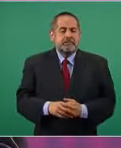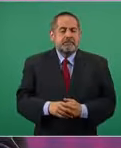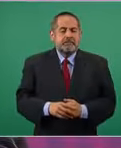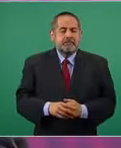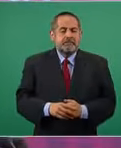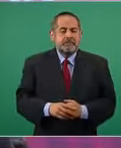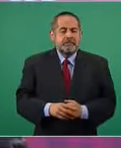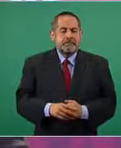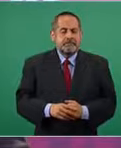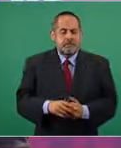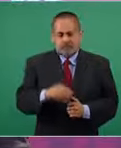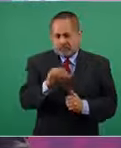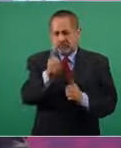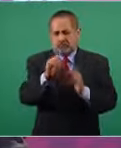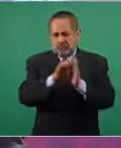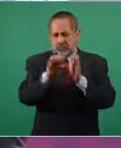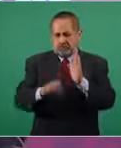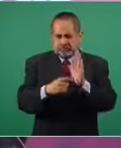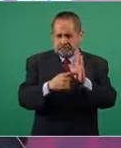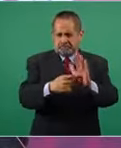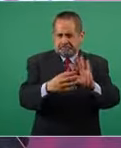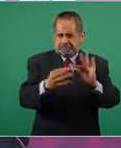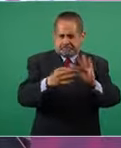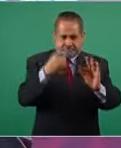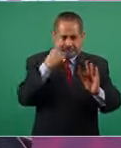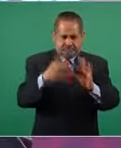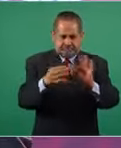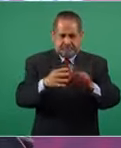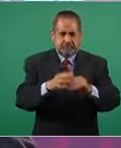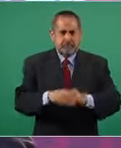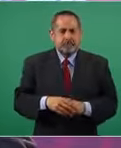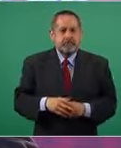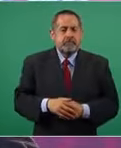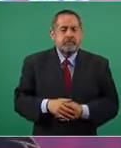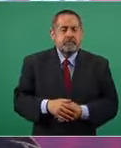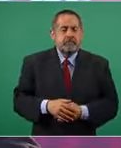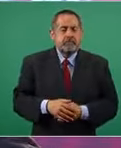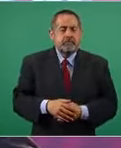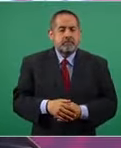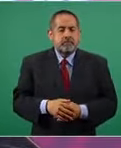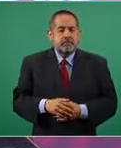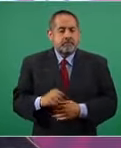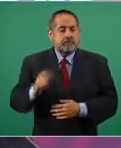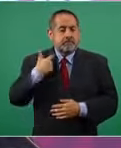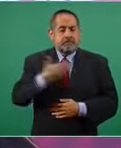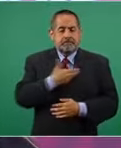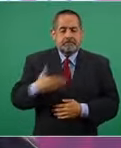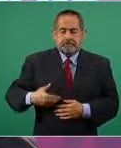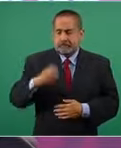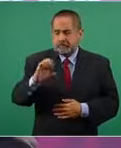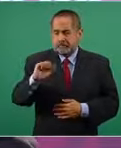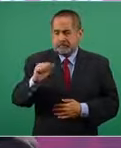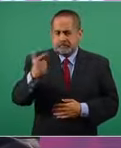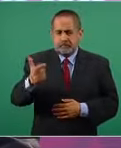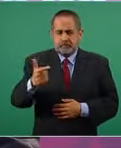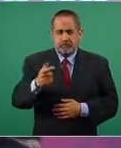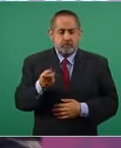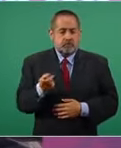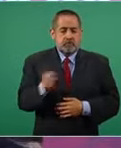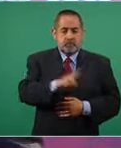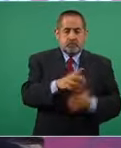le pongo otro ejemplo el cuñado de Carlos Salinas de Gortari